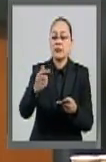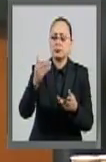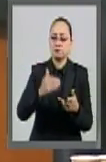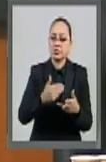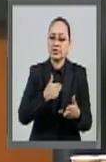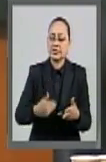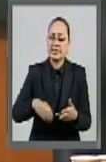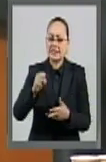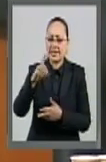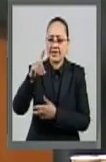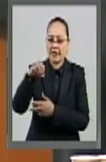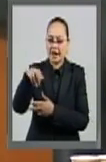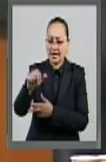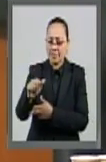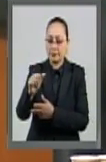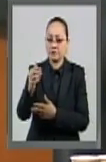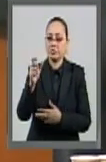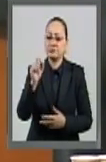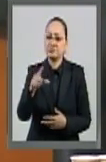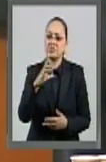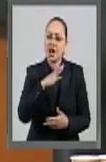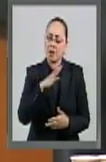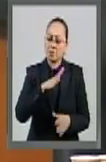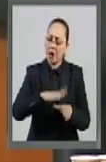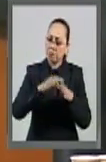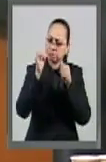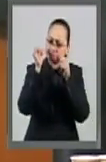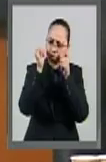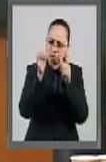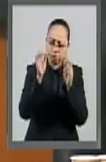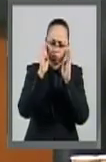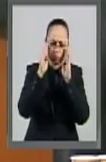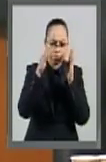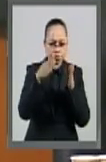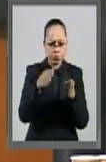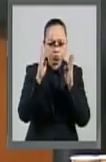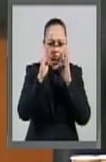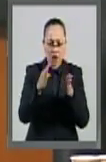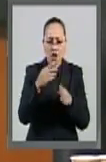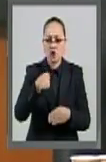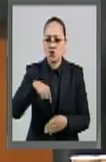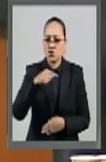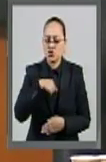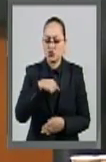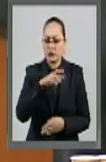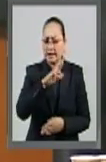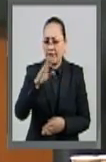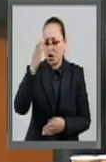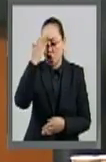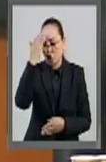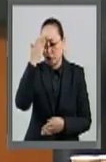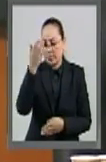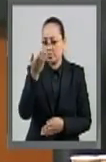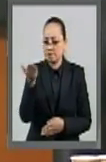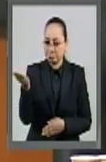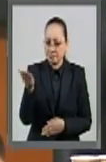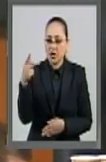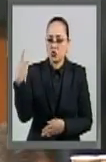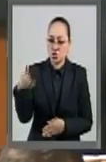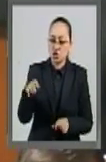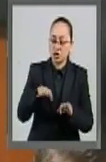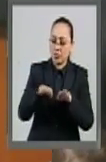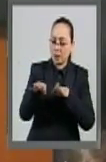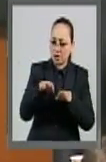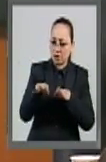En ello ha tenido dedicación, creo que debemos reconocimiento y consideración a ese trabajo